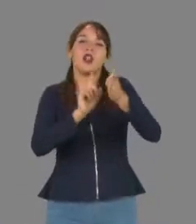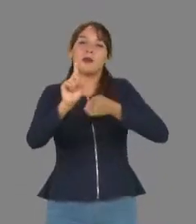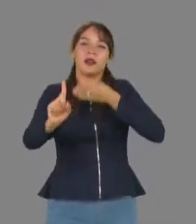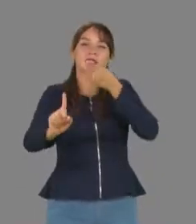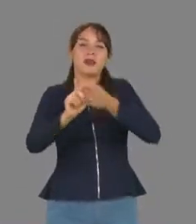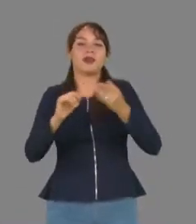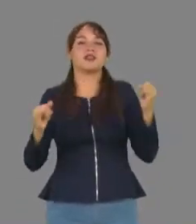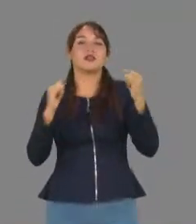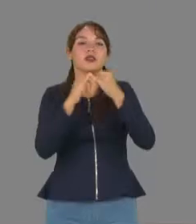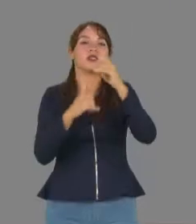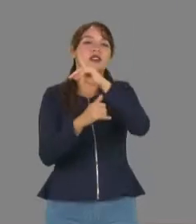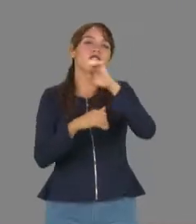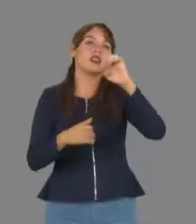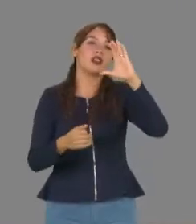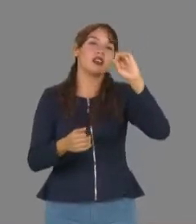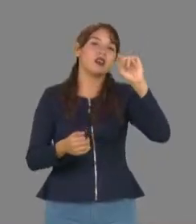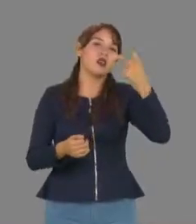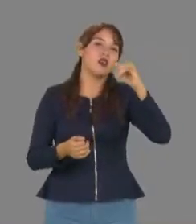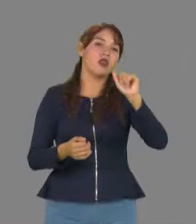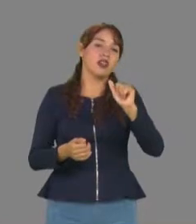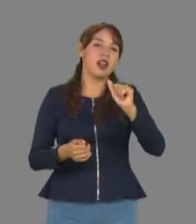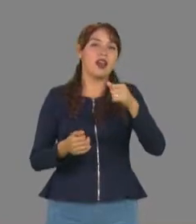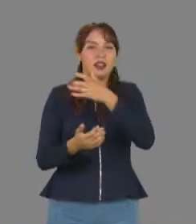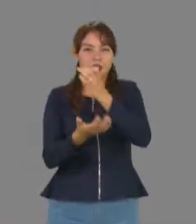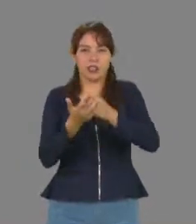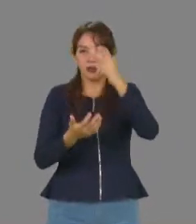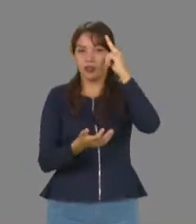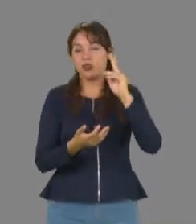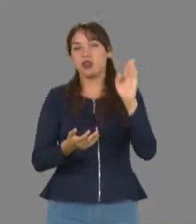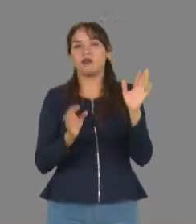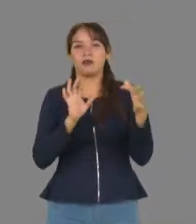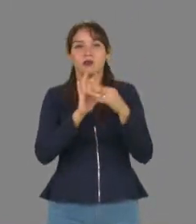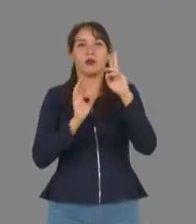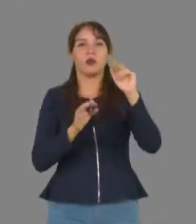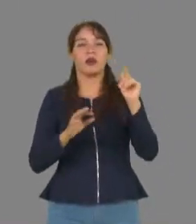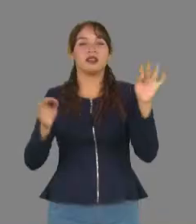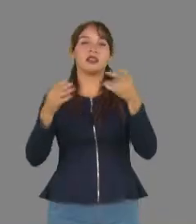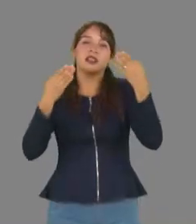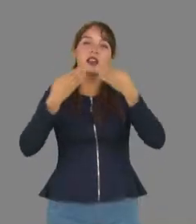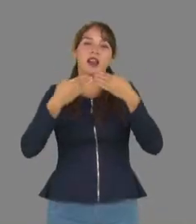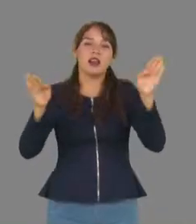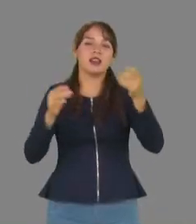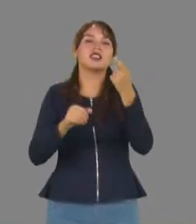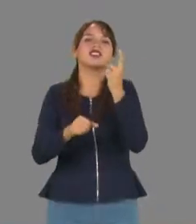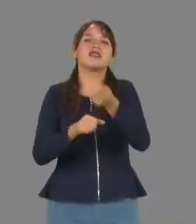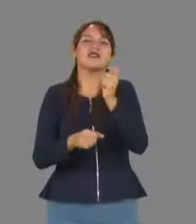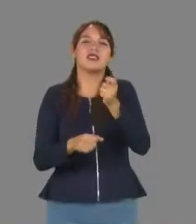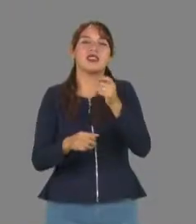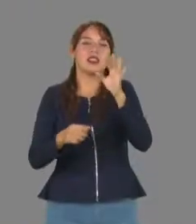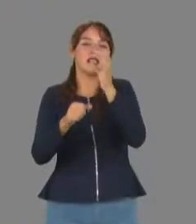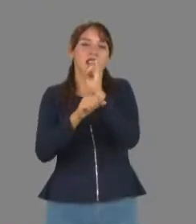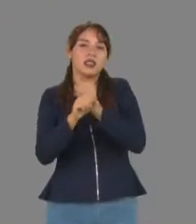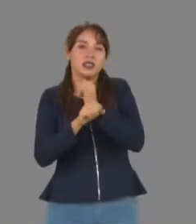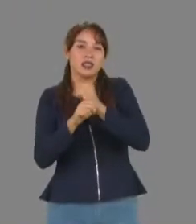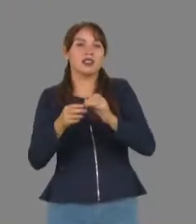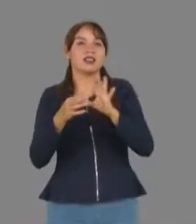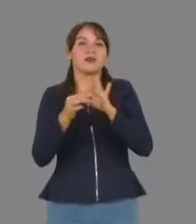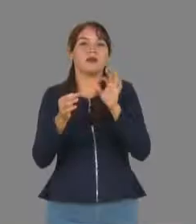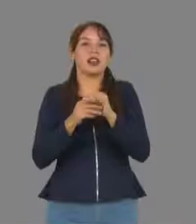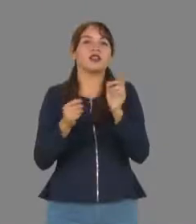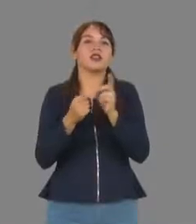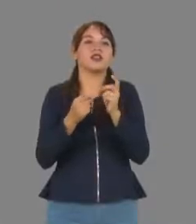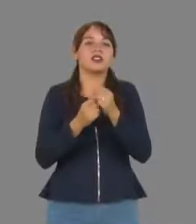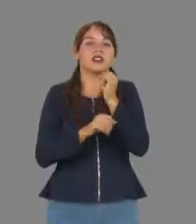Instituto de Ecología Aplicada de la Universidad Autónoma de Tamaulipas, quien hoy nos abre sus puertas para conocer las áreas desde donde se generan